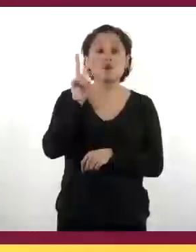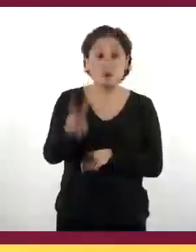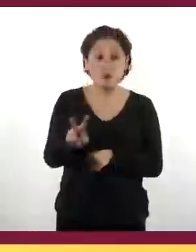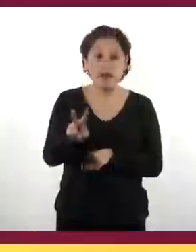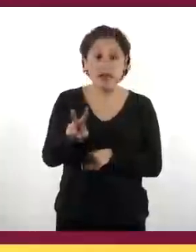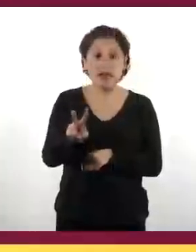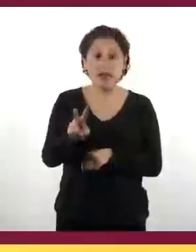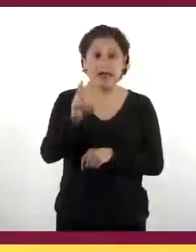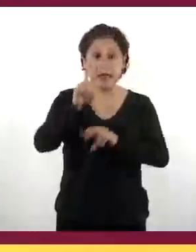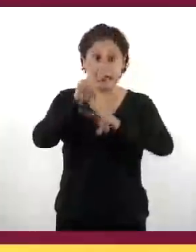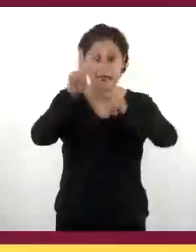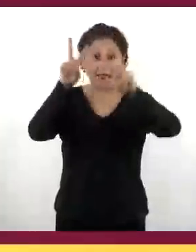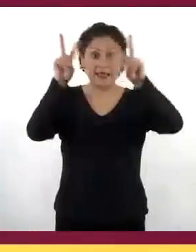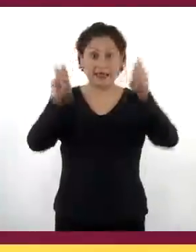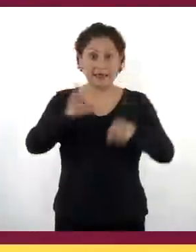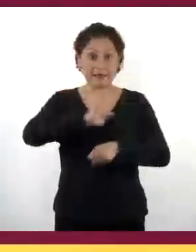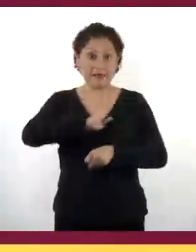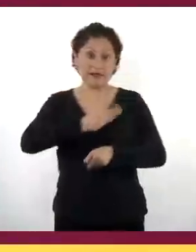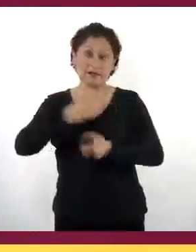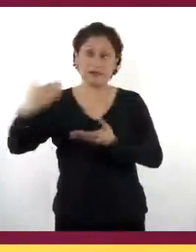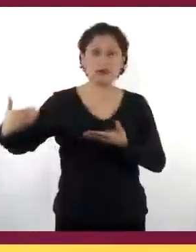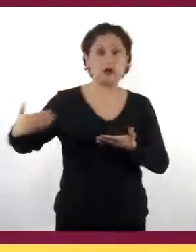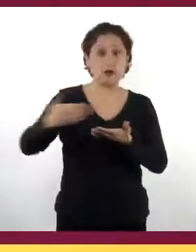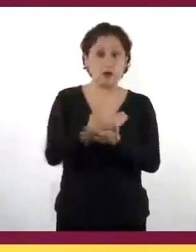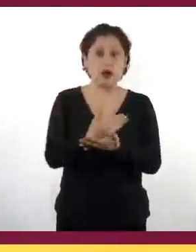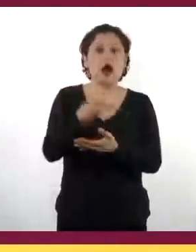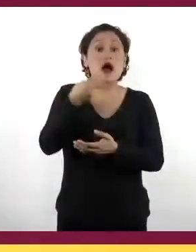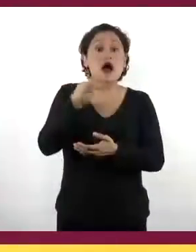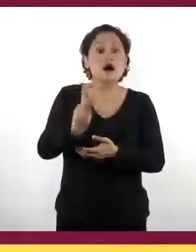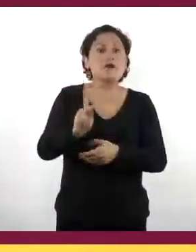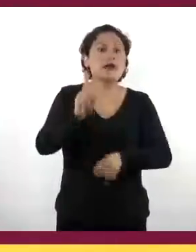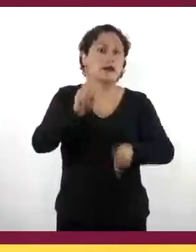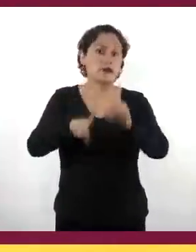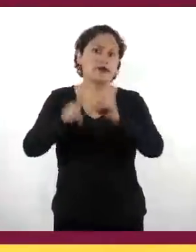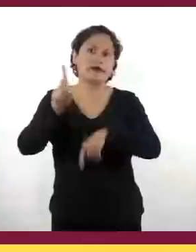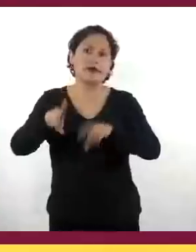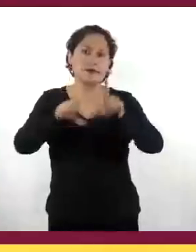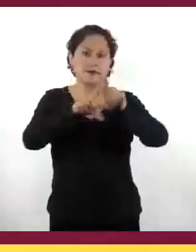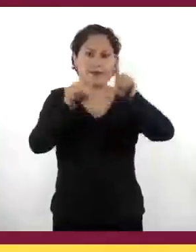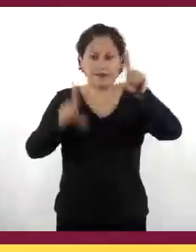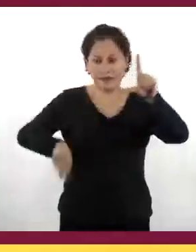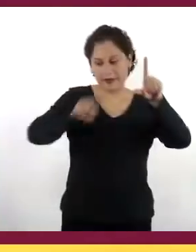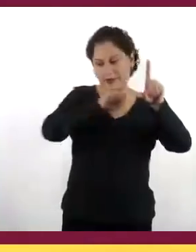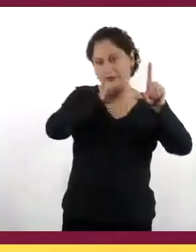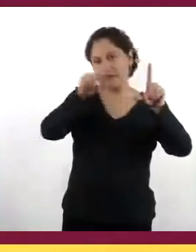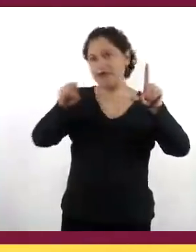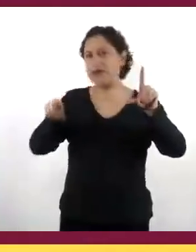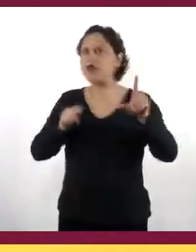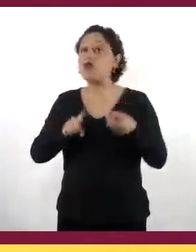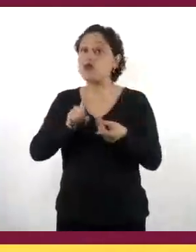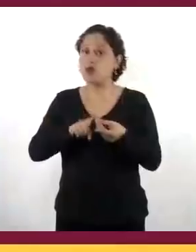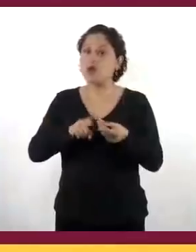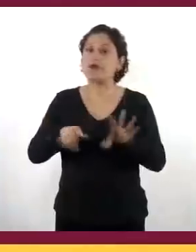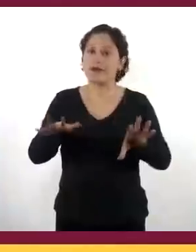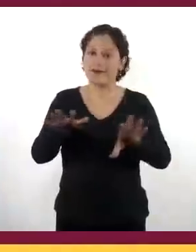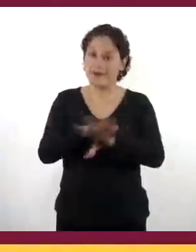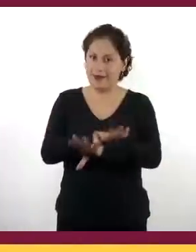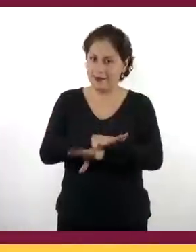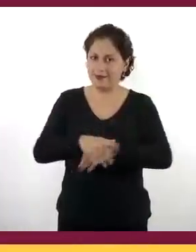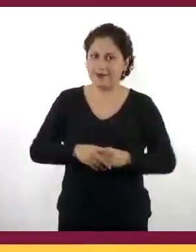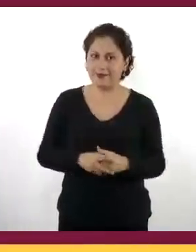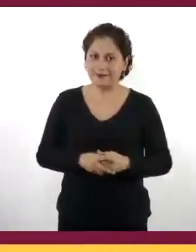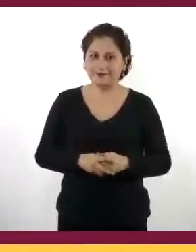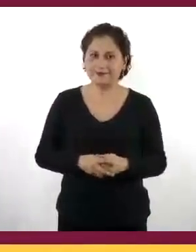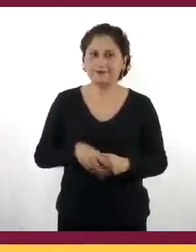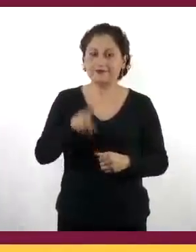de la conquista en general, esta tomó formas diferentes de acuerdo con la región o regiones donde se llevó a cabo. Como